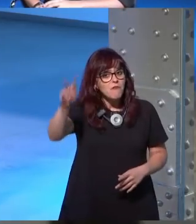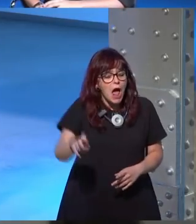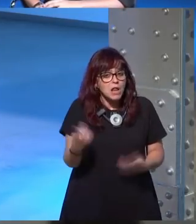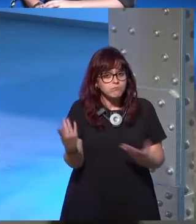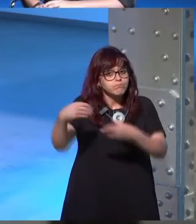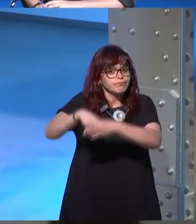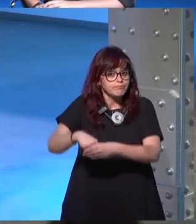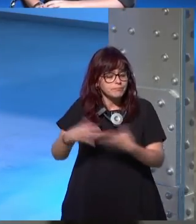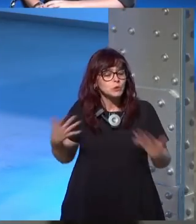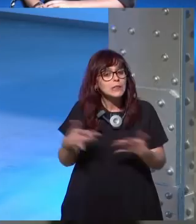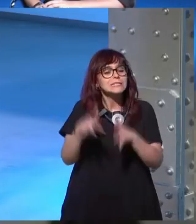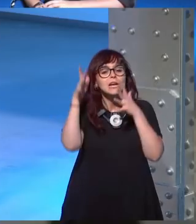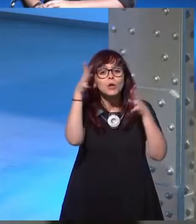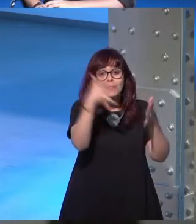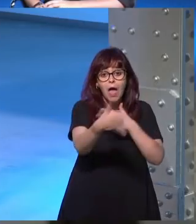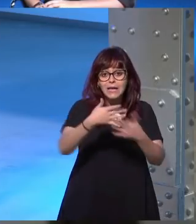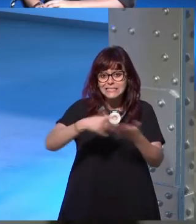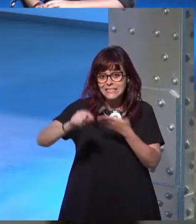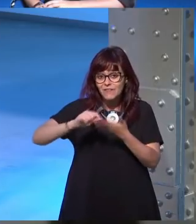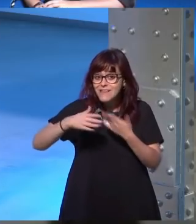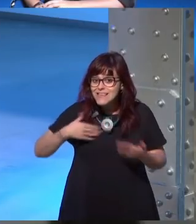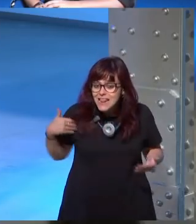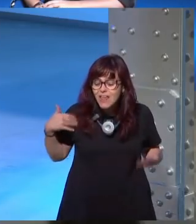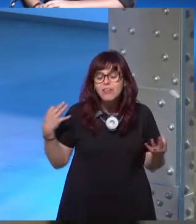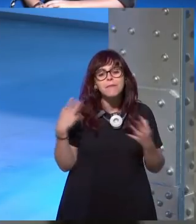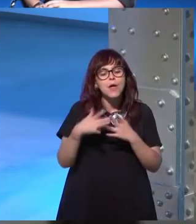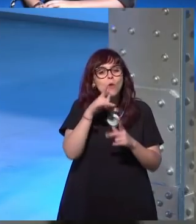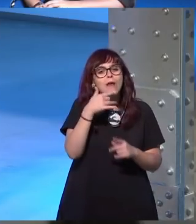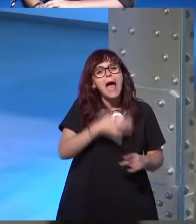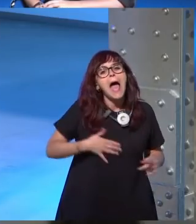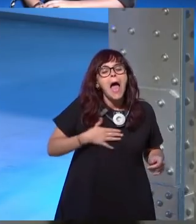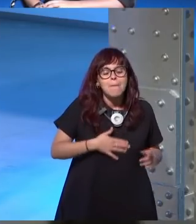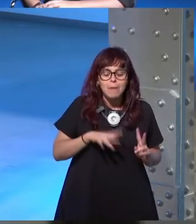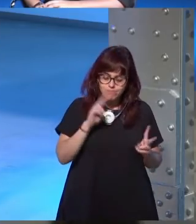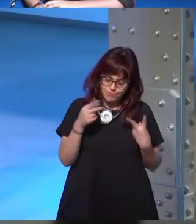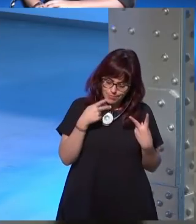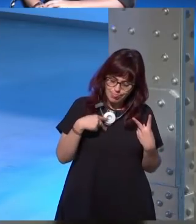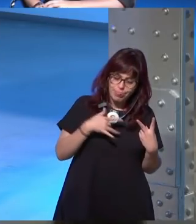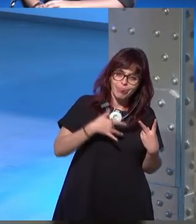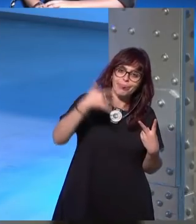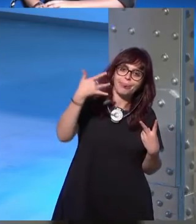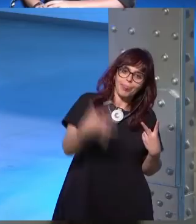le recomendaría a quien quiera escribir que tenga un punto de amabilidad consigo misma